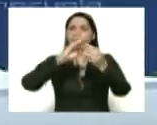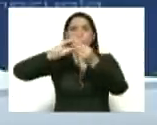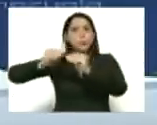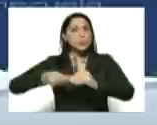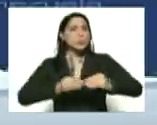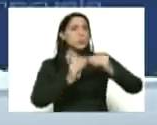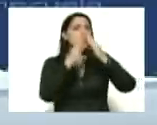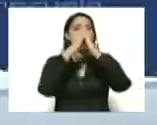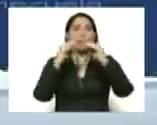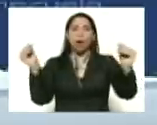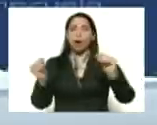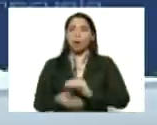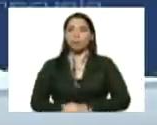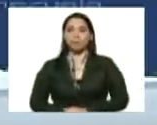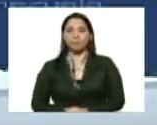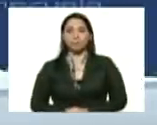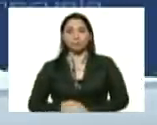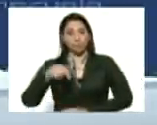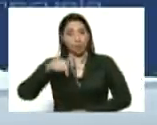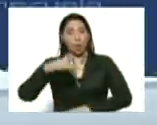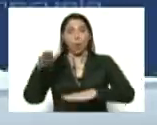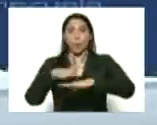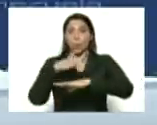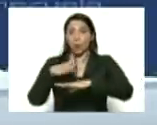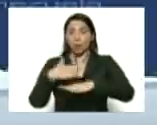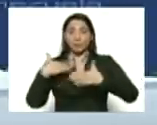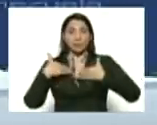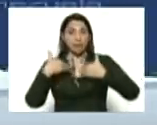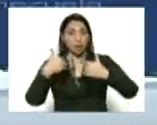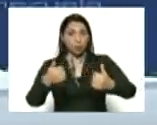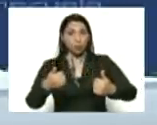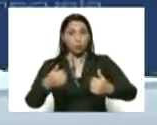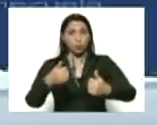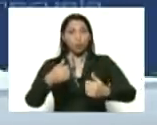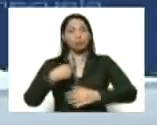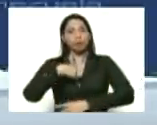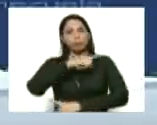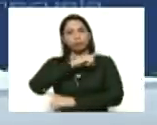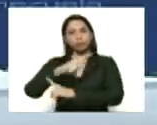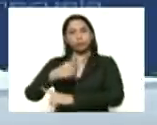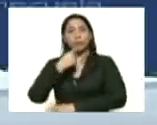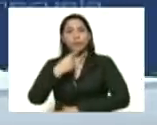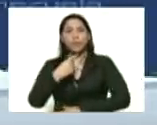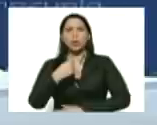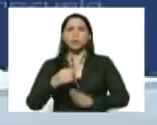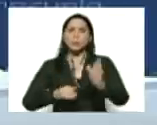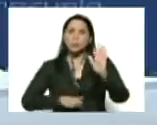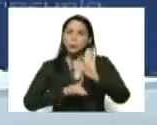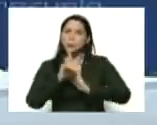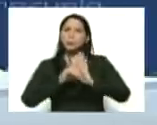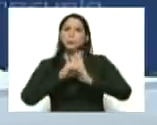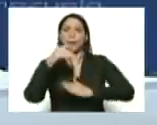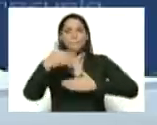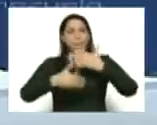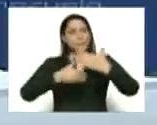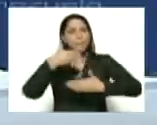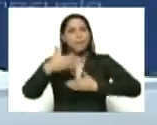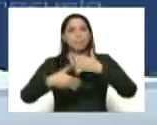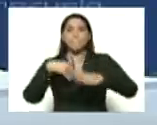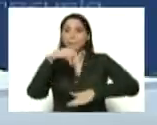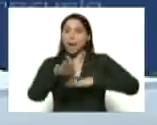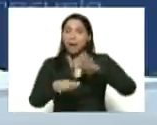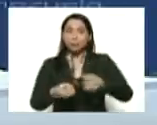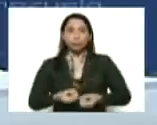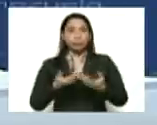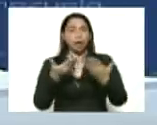todo hoy jueves de salud así lo digo sigamos avanzando paso que damos